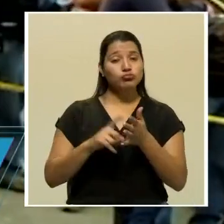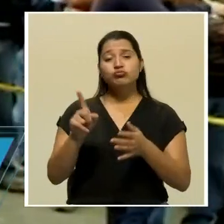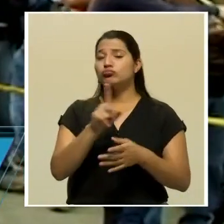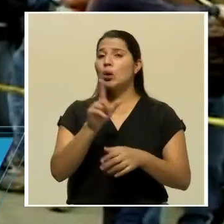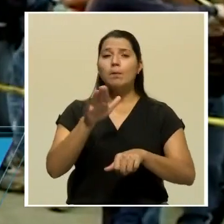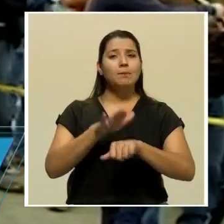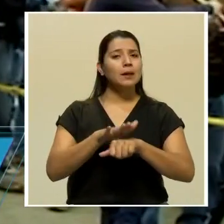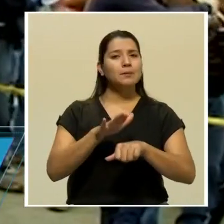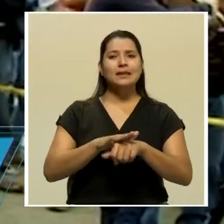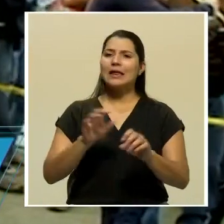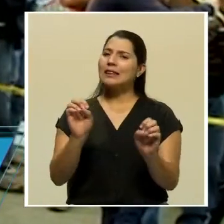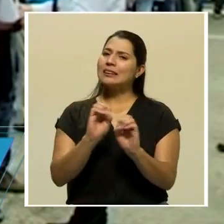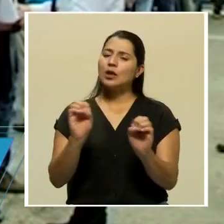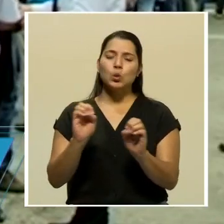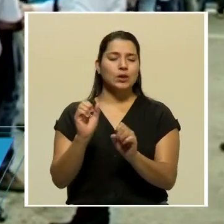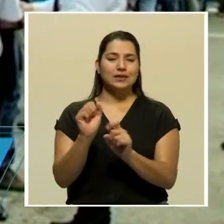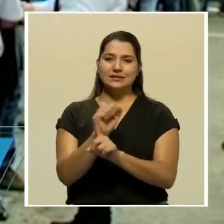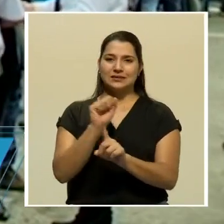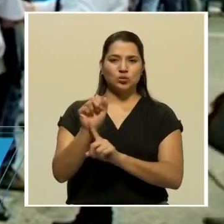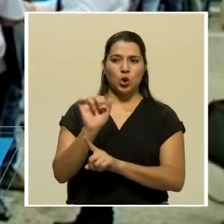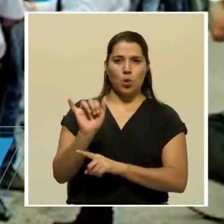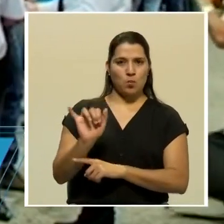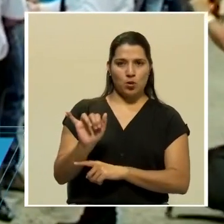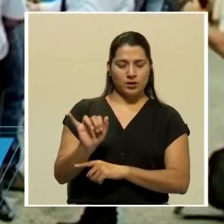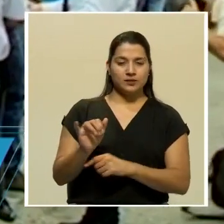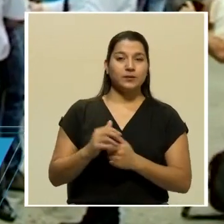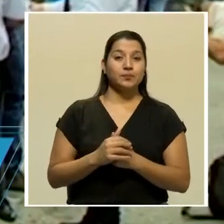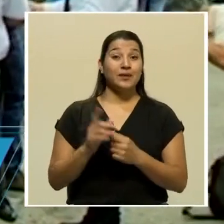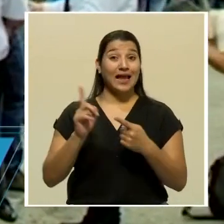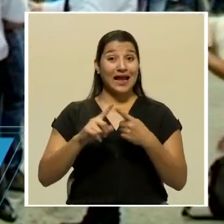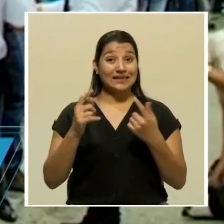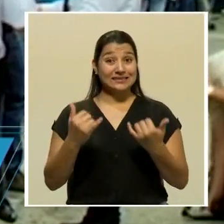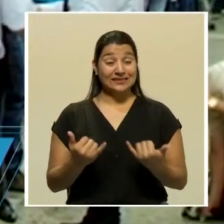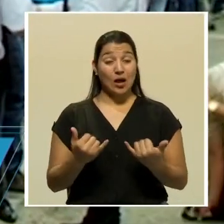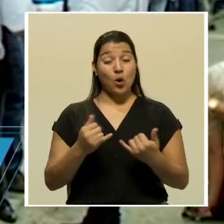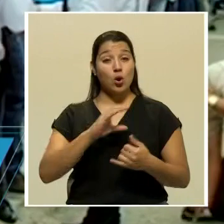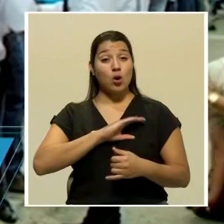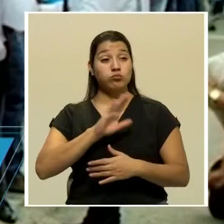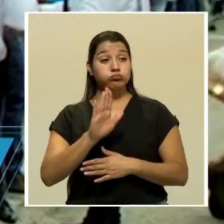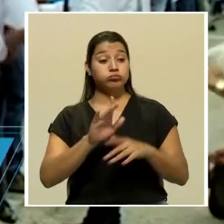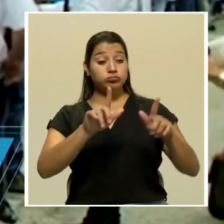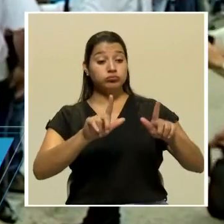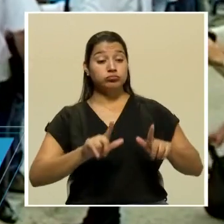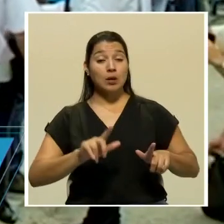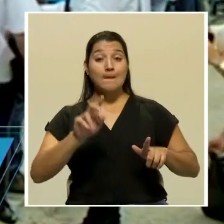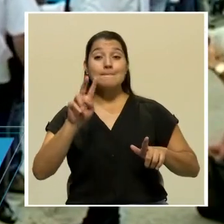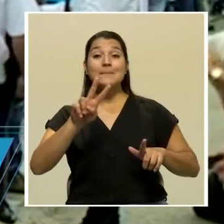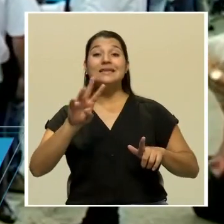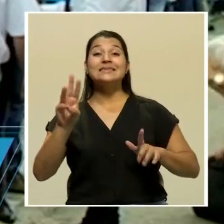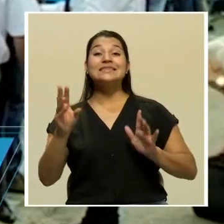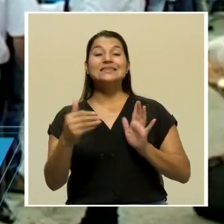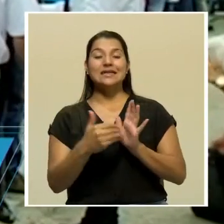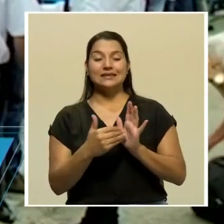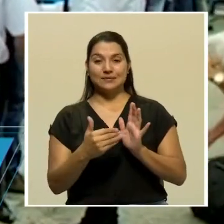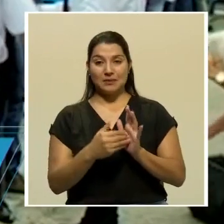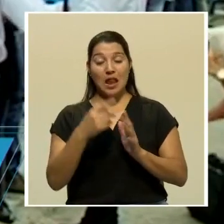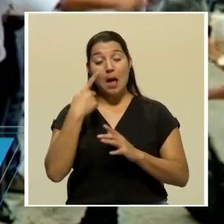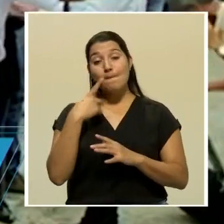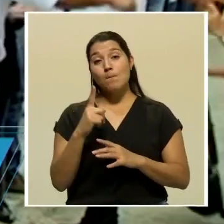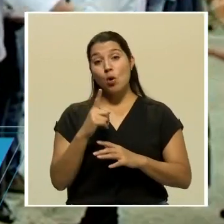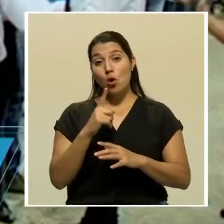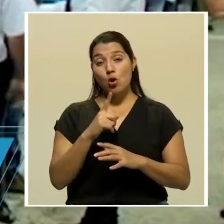permitir ningún tipo de irregularidad en los trámites. Al día de hoy, Tránsito lleva 26 mil placas decomisadas por la restricción